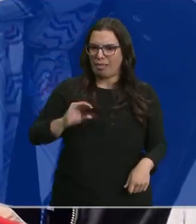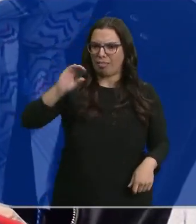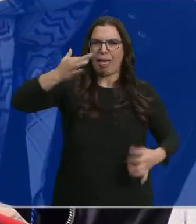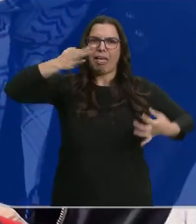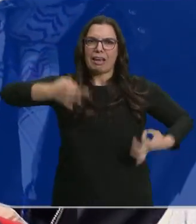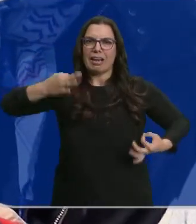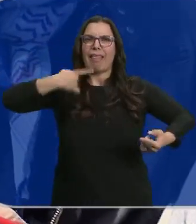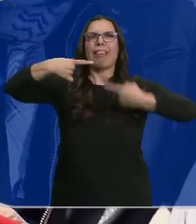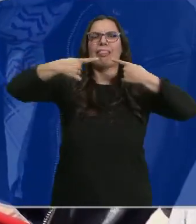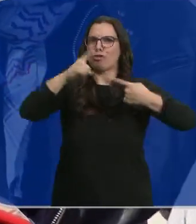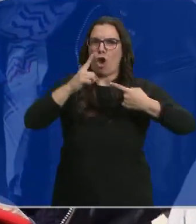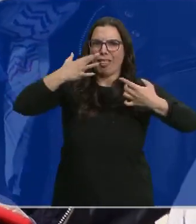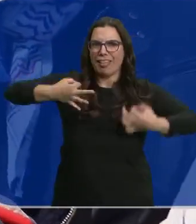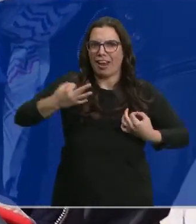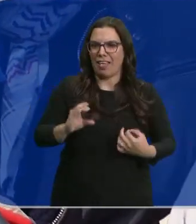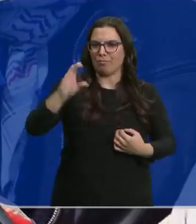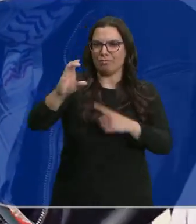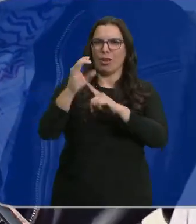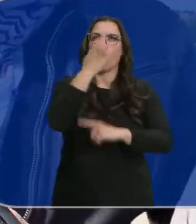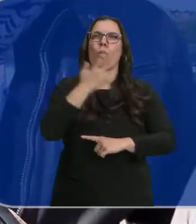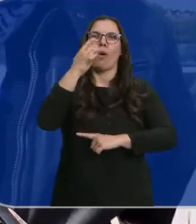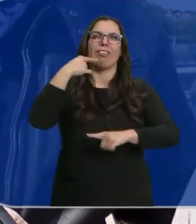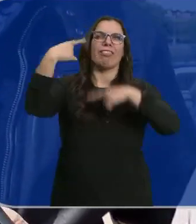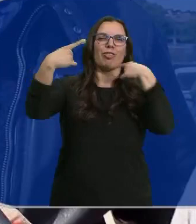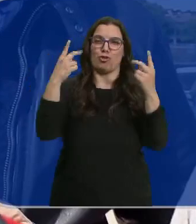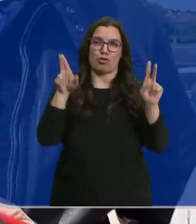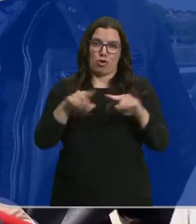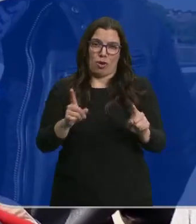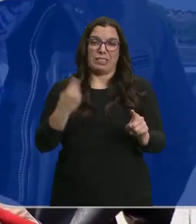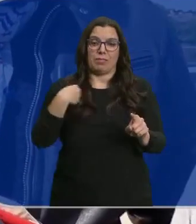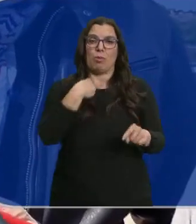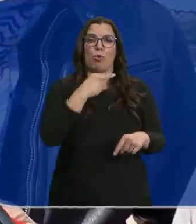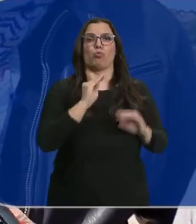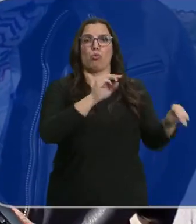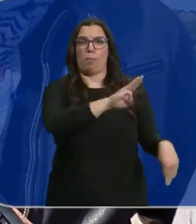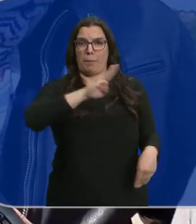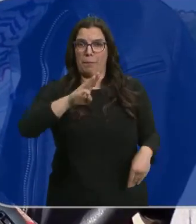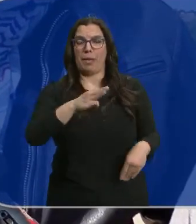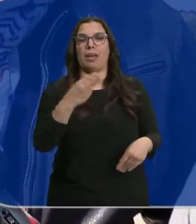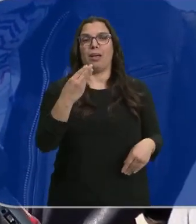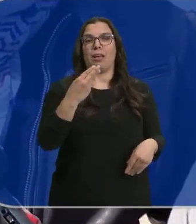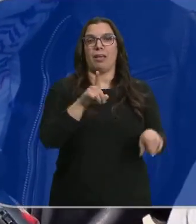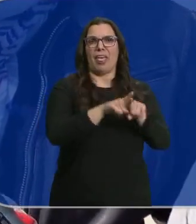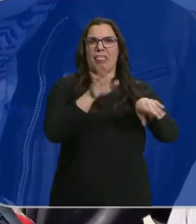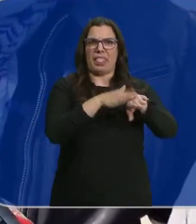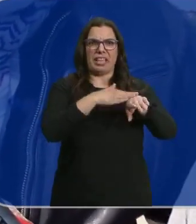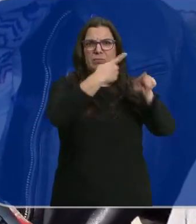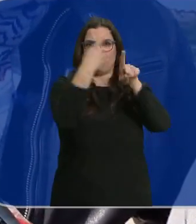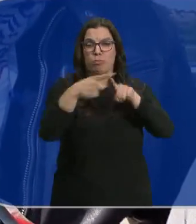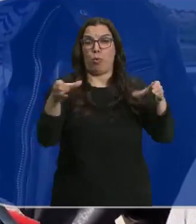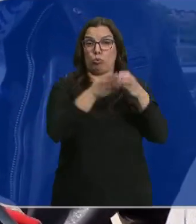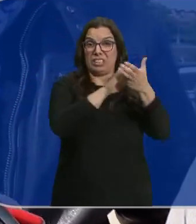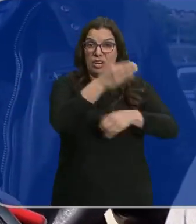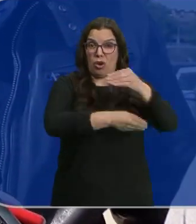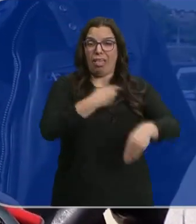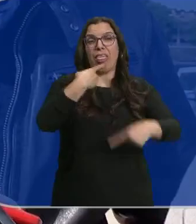es real, que no son promesas. Sobre todo que no son cuentos, que no son cuentos como los que el Partido Popular, como las diferentes derechas, como la Junta de